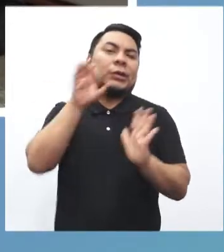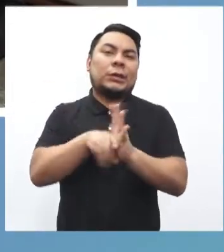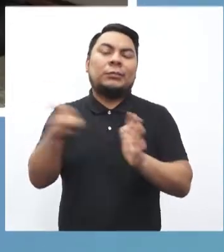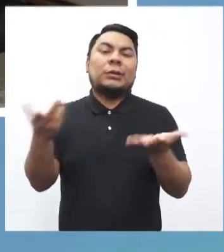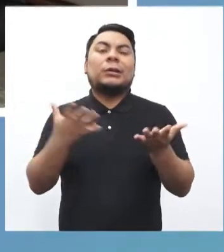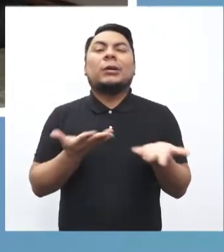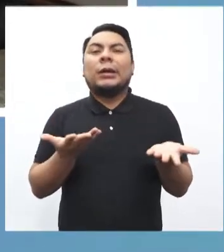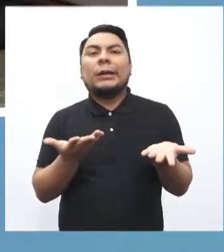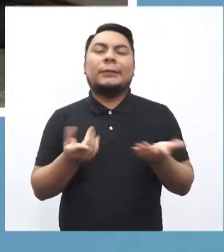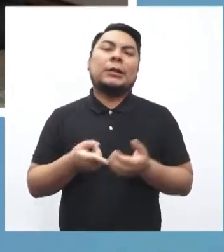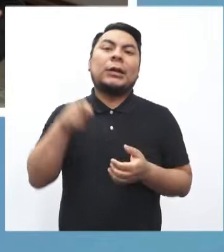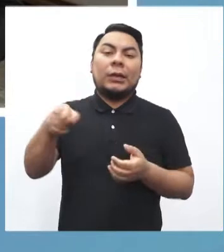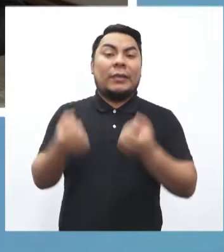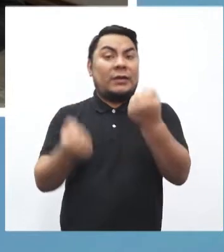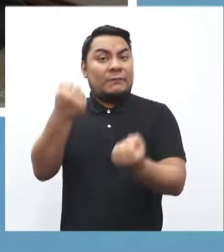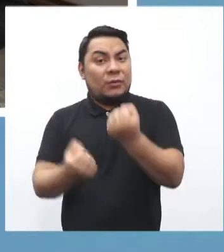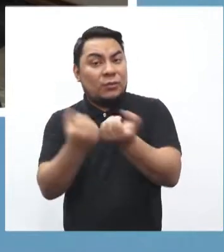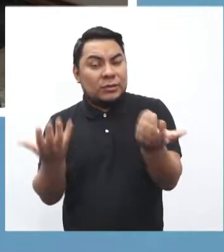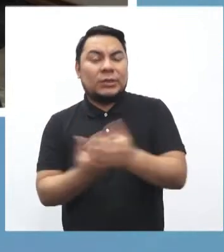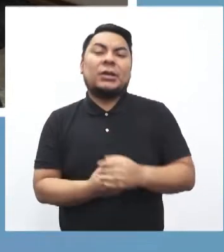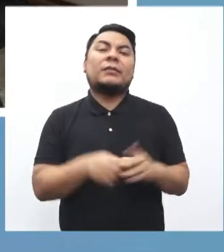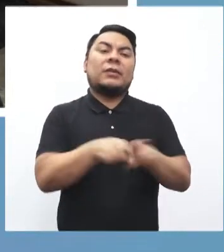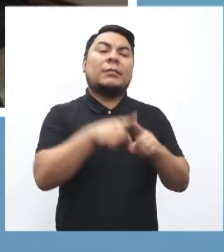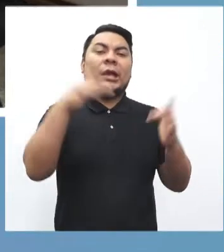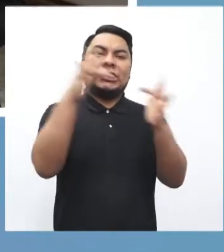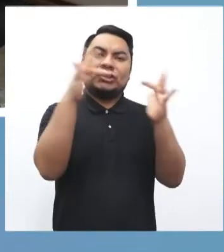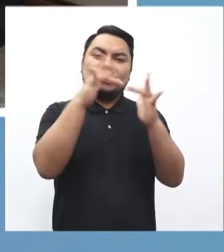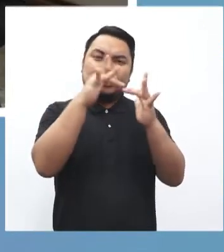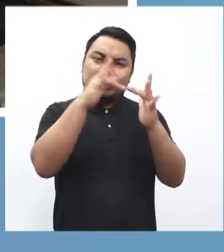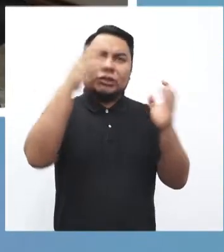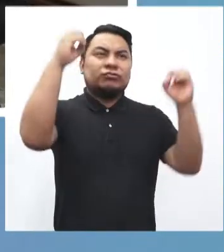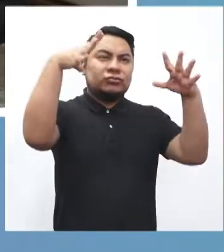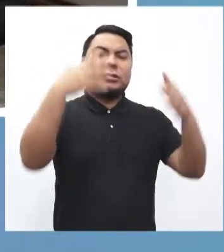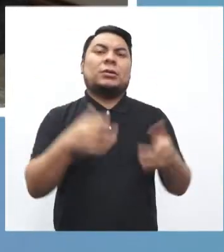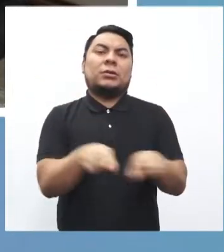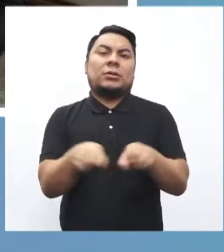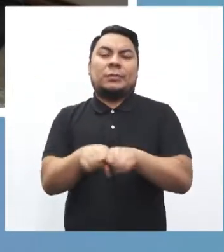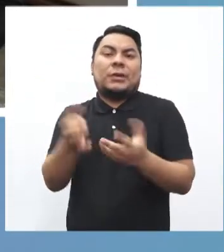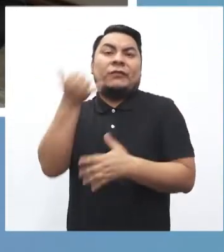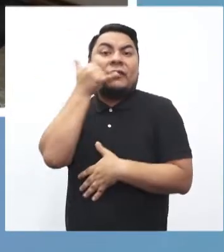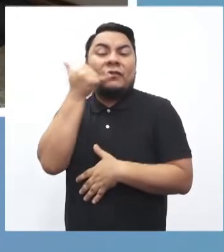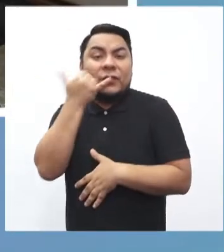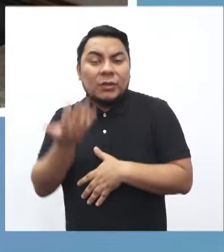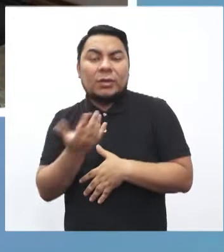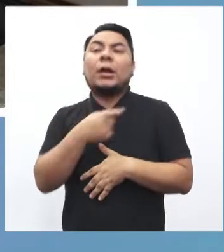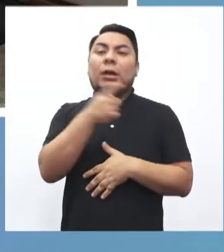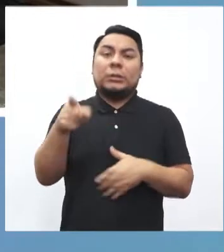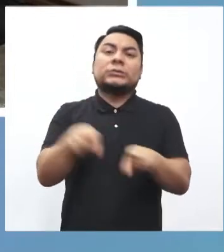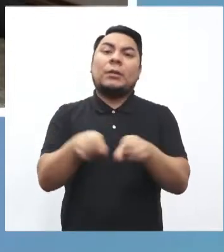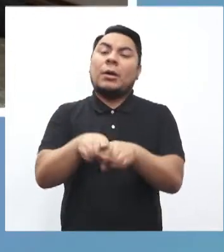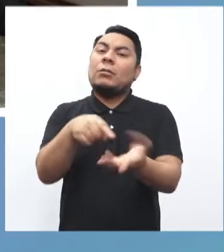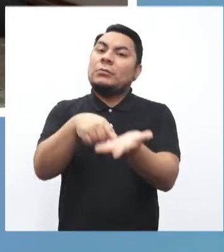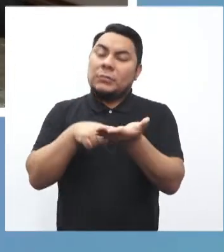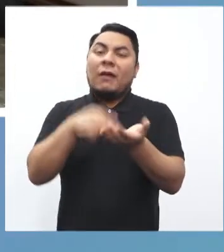transporte, energía eléctrica, el tema de telefonía, están también